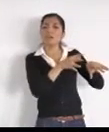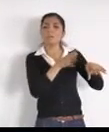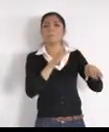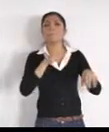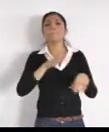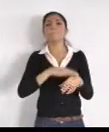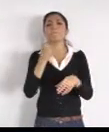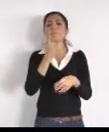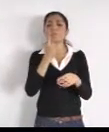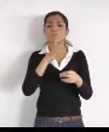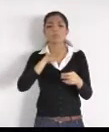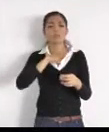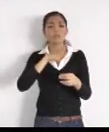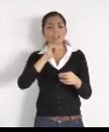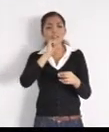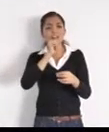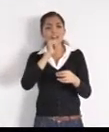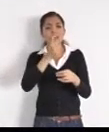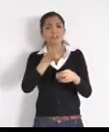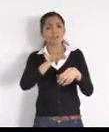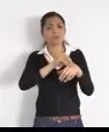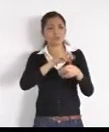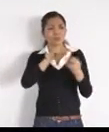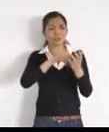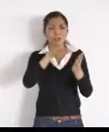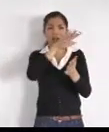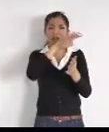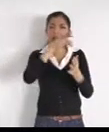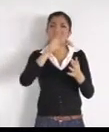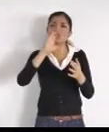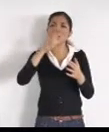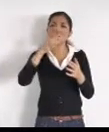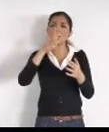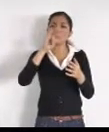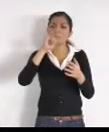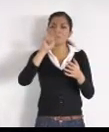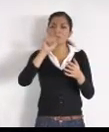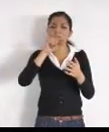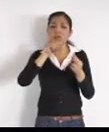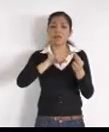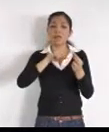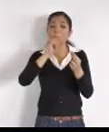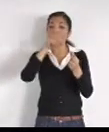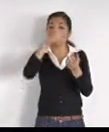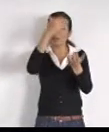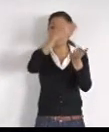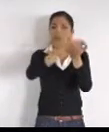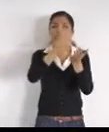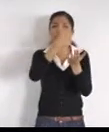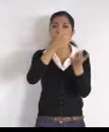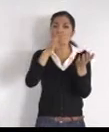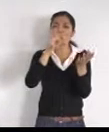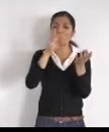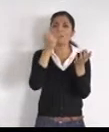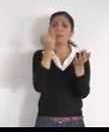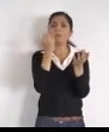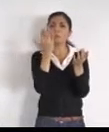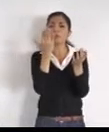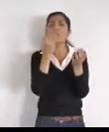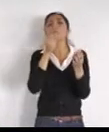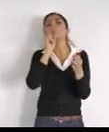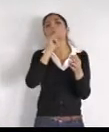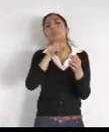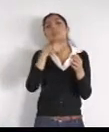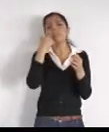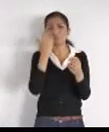de hecho, es la terminal del 619, y el 50, además deberían de hacer algo, como multaron los de la ruta 619, por dejar